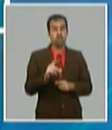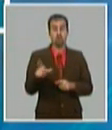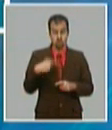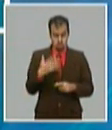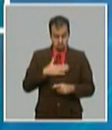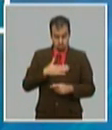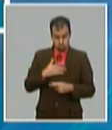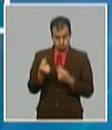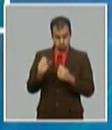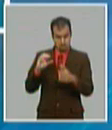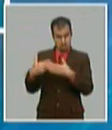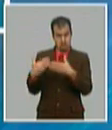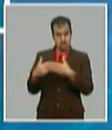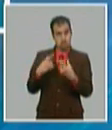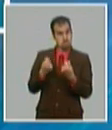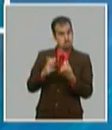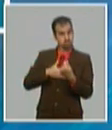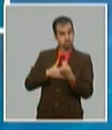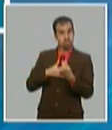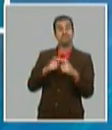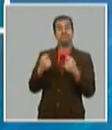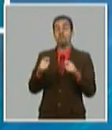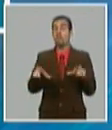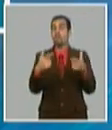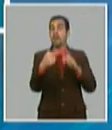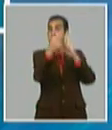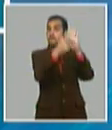las regulaciones que se establecen